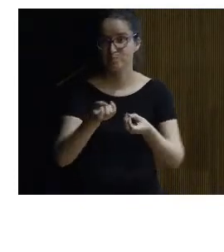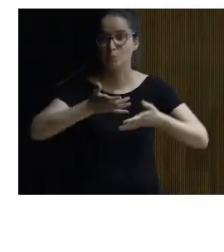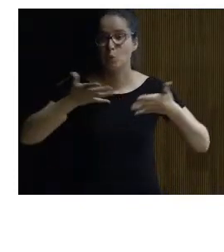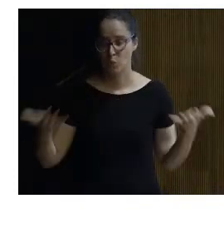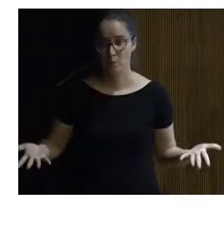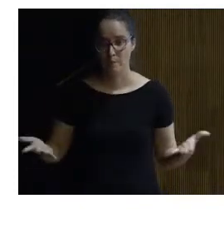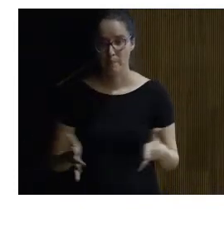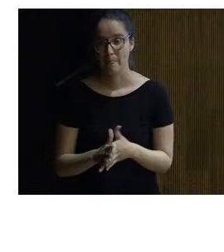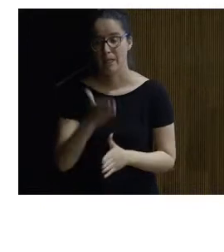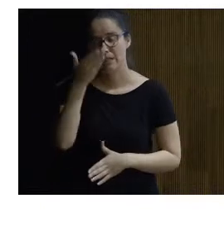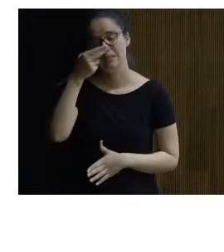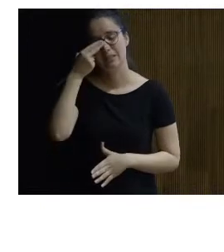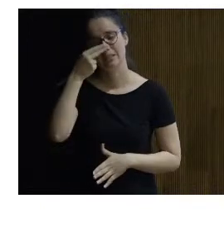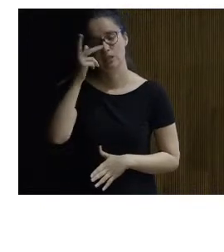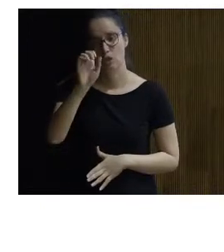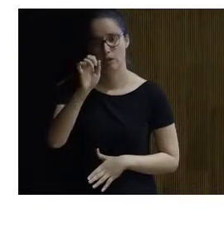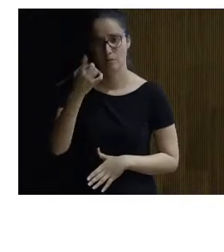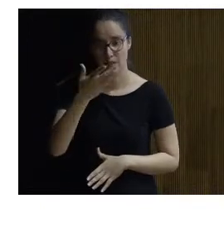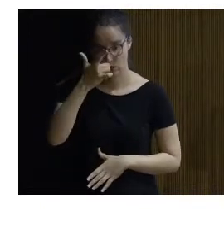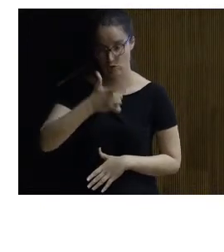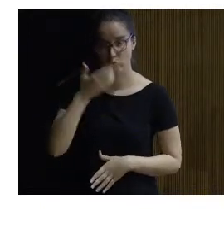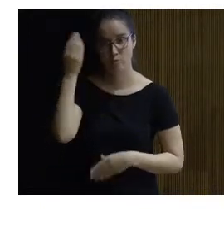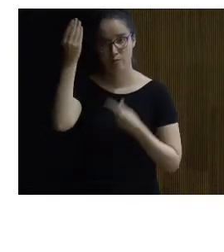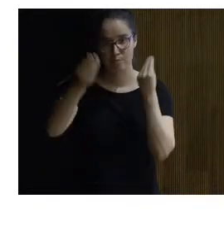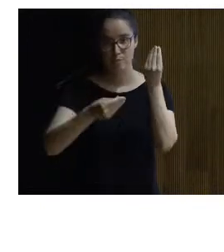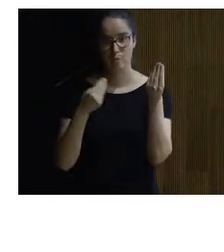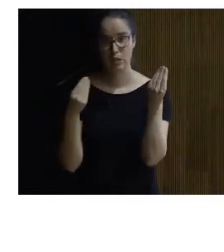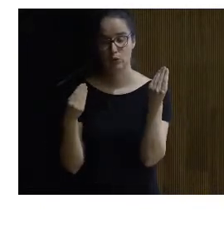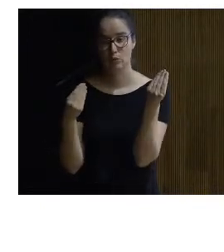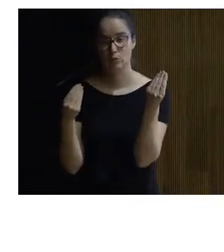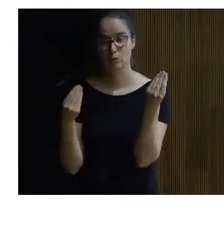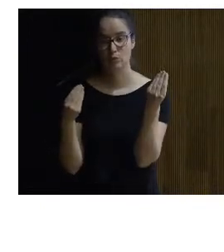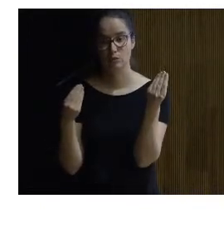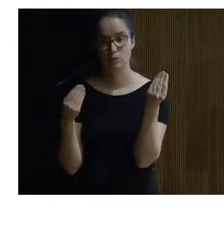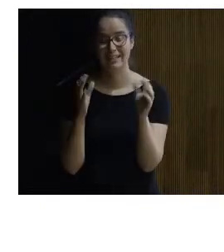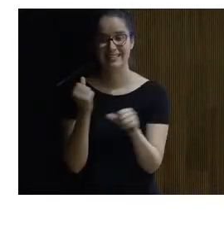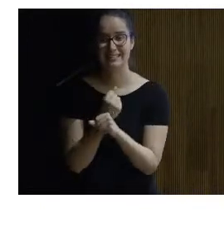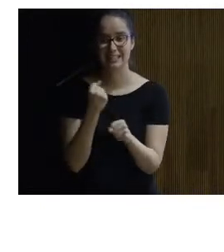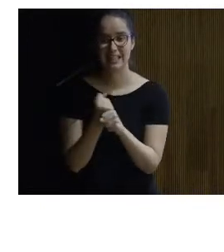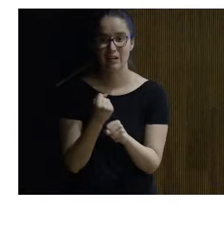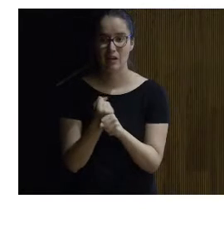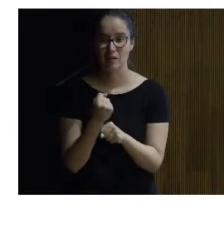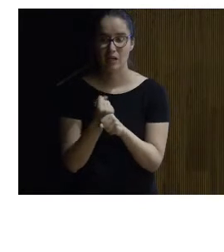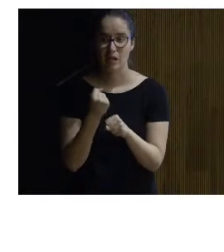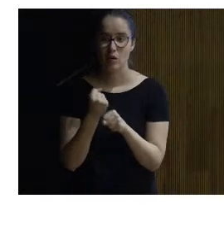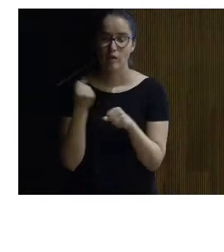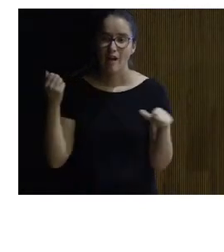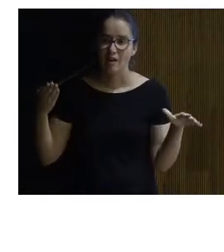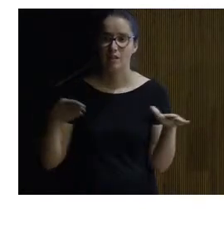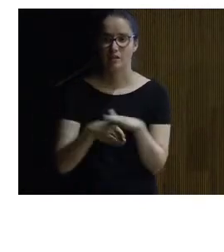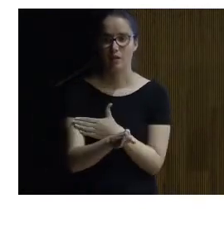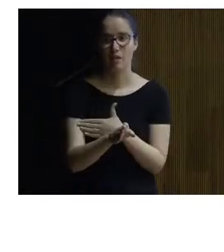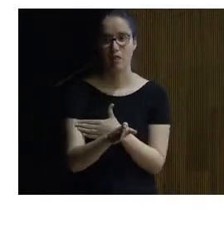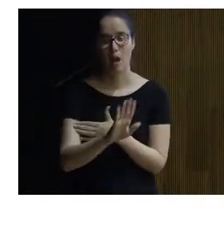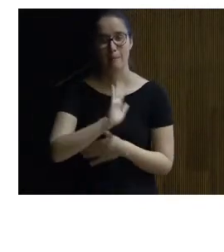que lo más interesante y yo creo que del trabajo ¿no? entre dotar de accesibilidad